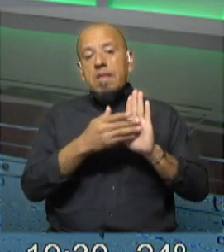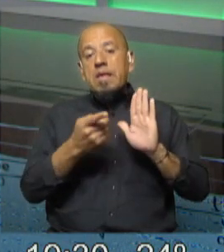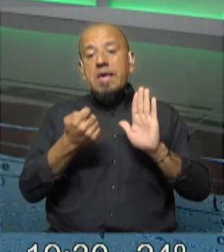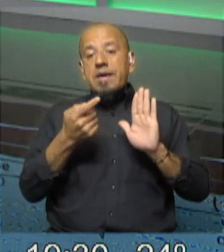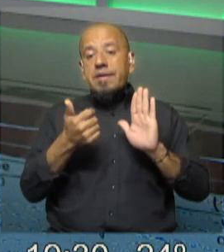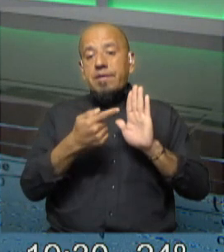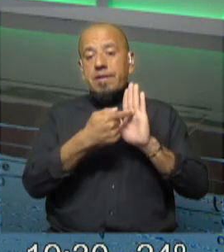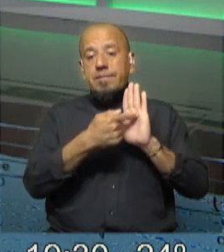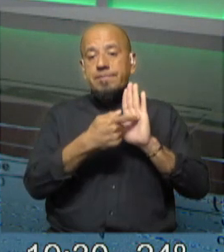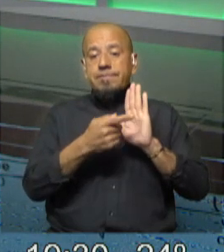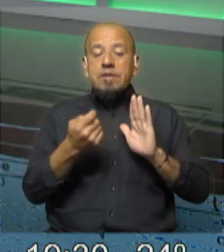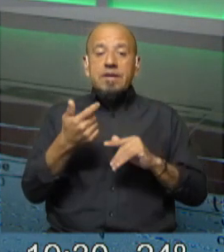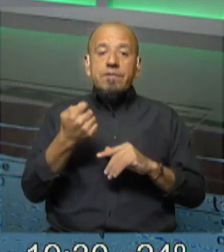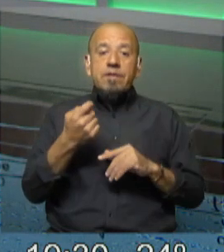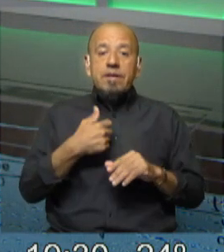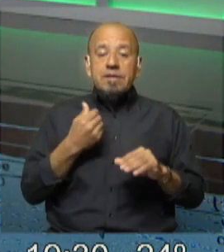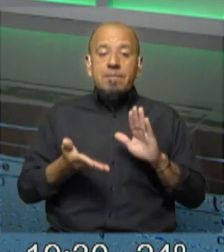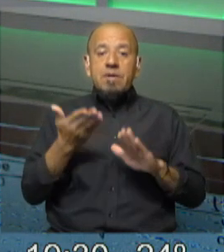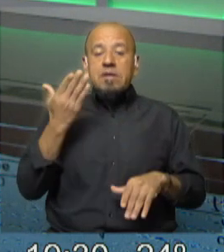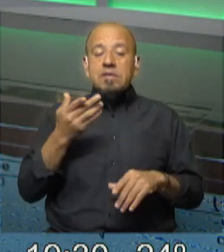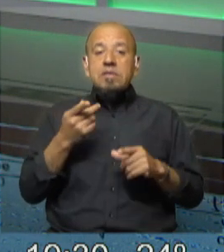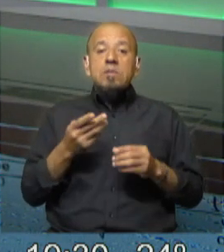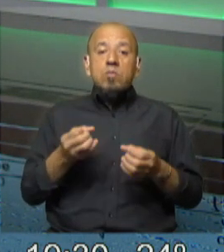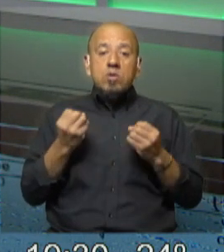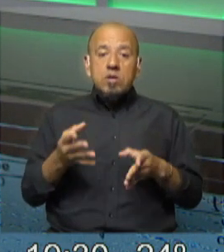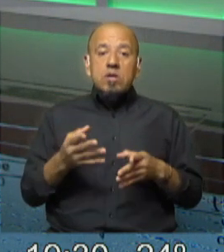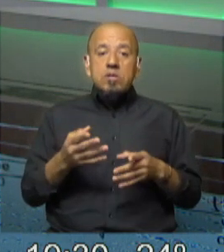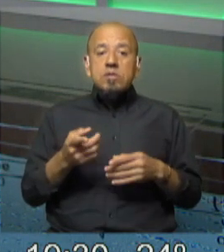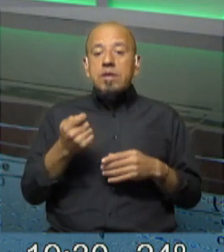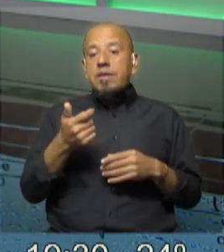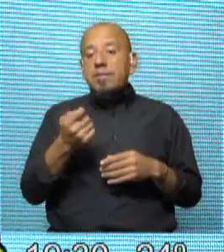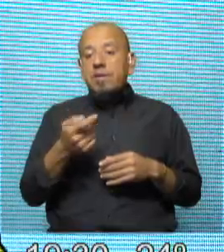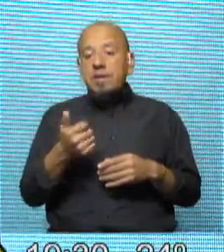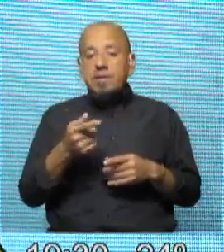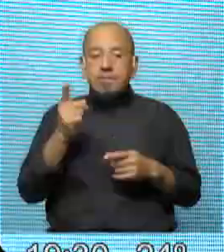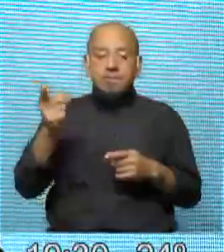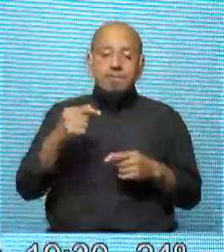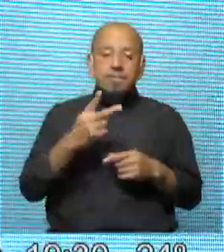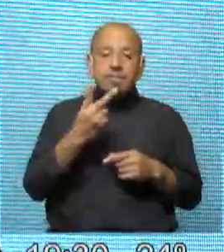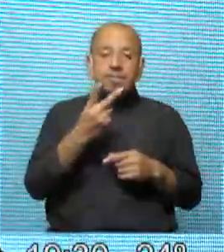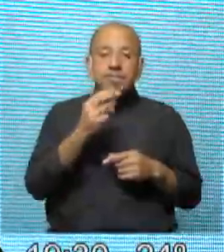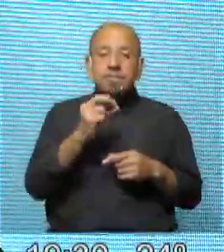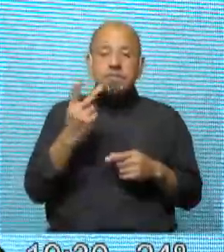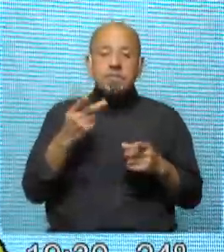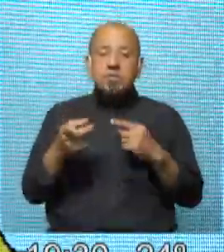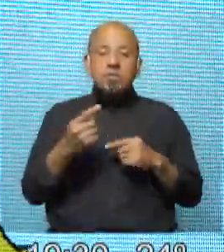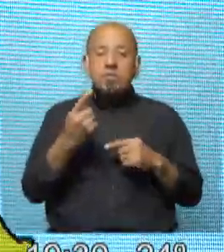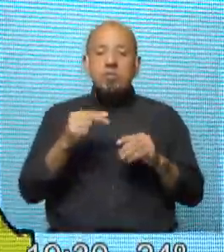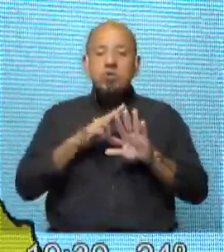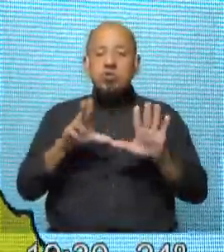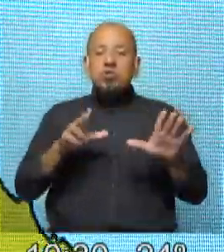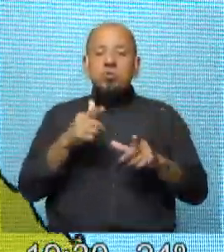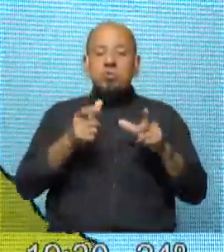departamento que tiene la tasa más alta de homicidios. ¿Y eso por qué? Rivera tuvo a lo largo del 2022 unos 18